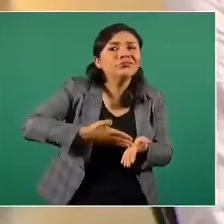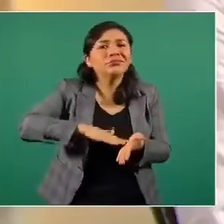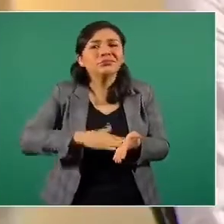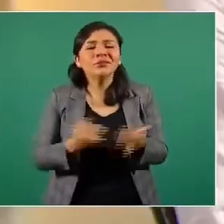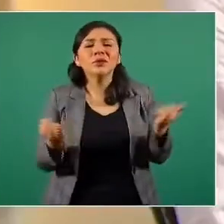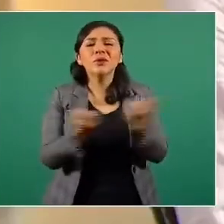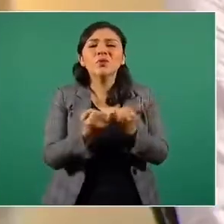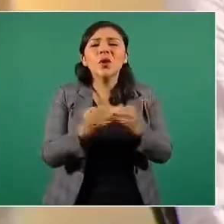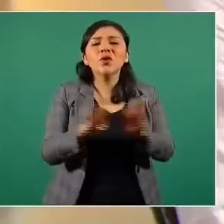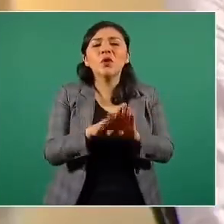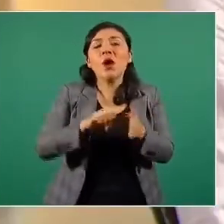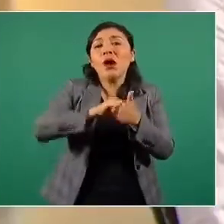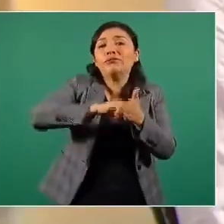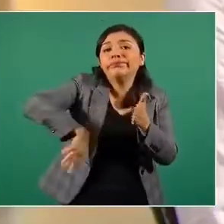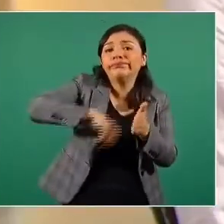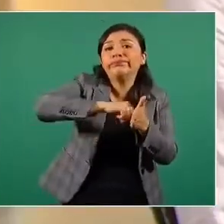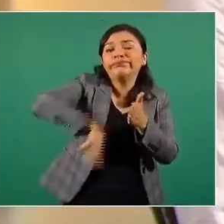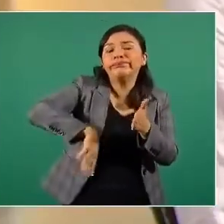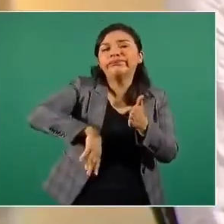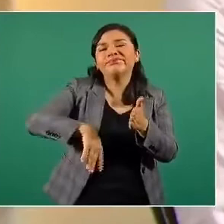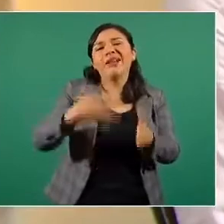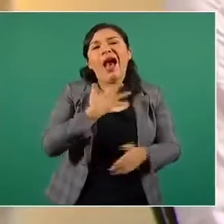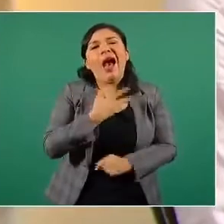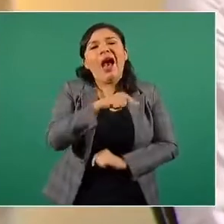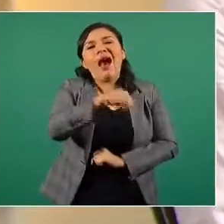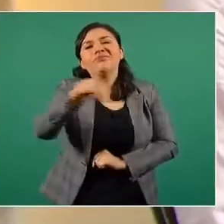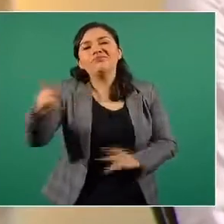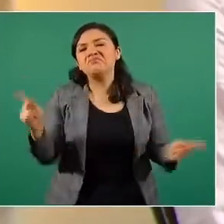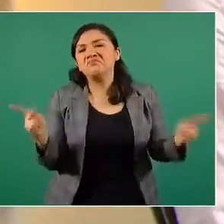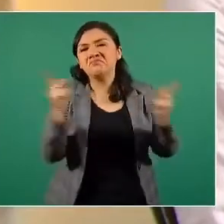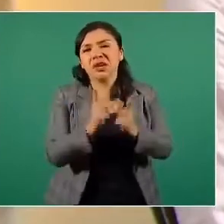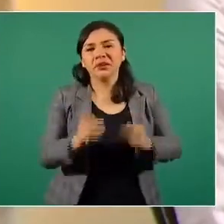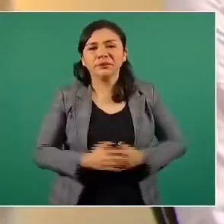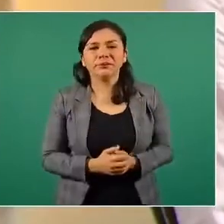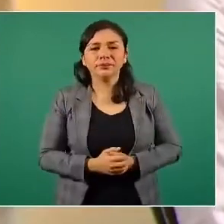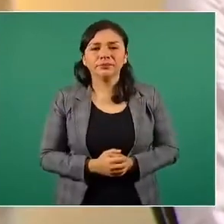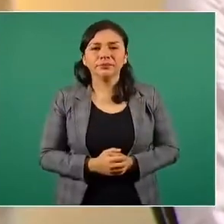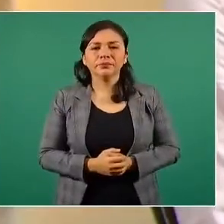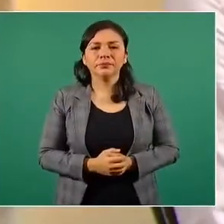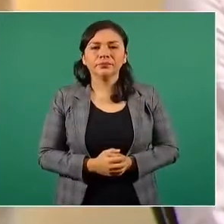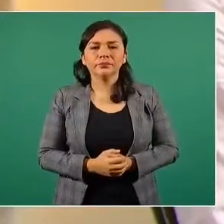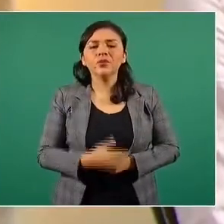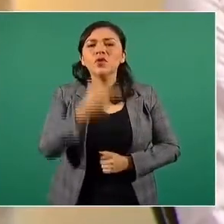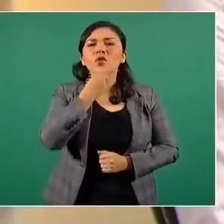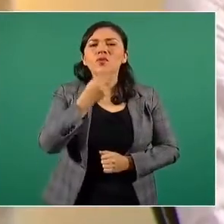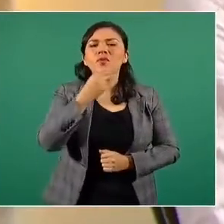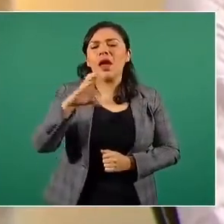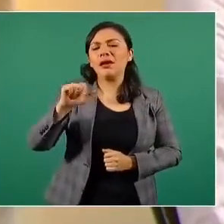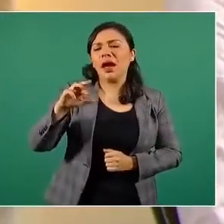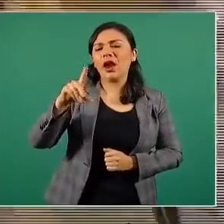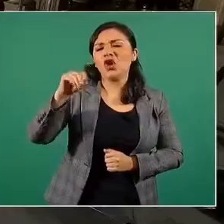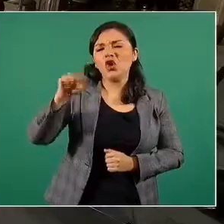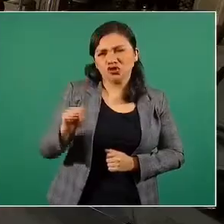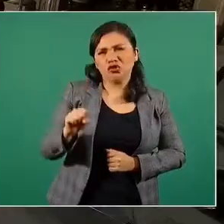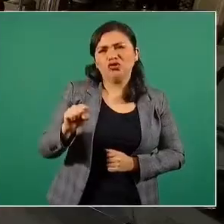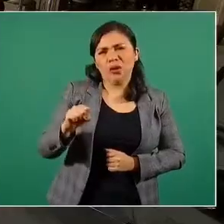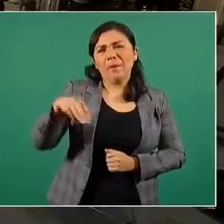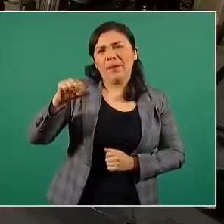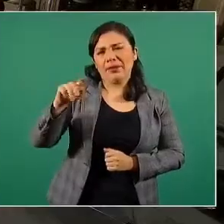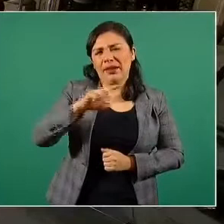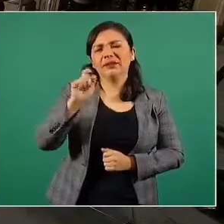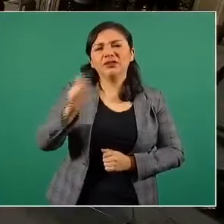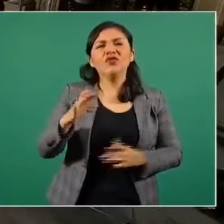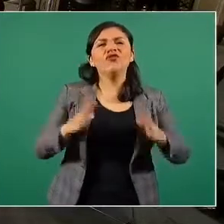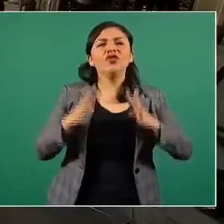las excusas. Carlos Covarrubias y Mario Martínez, fundadores y líderes del Frente Amplio